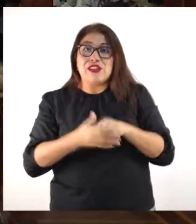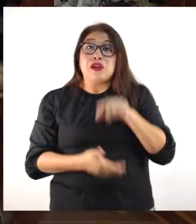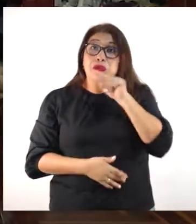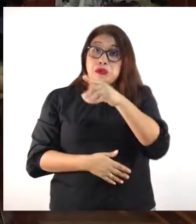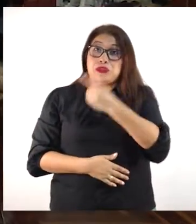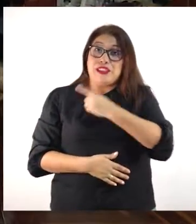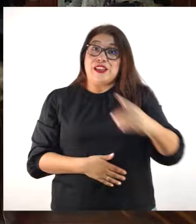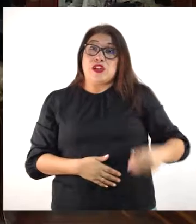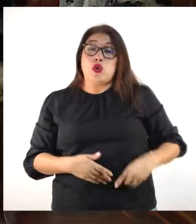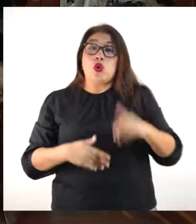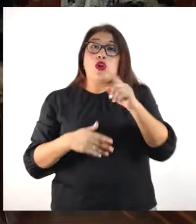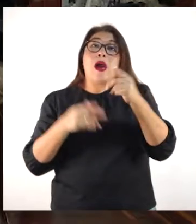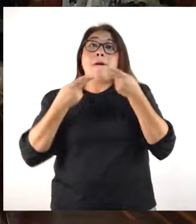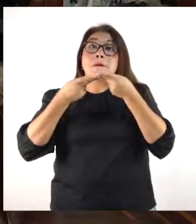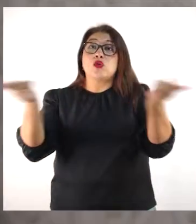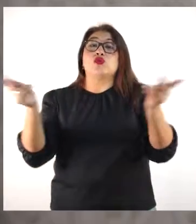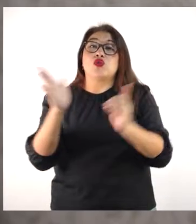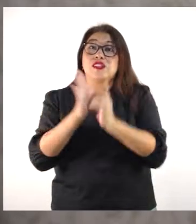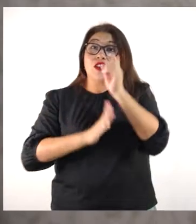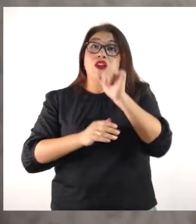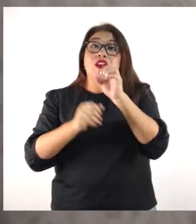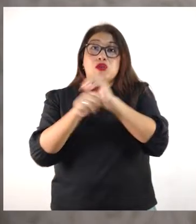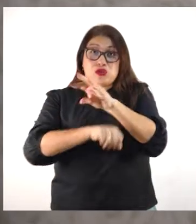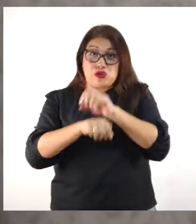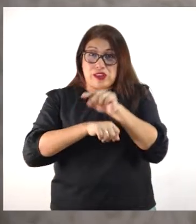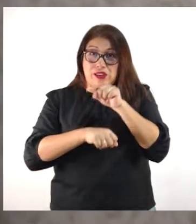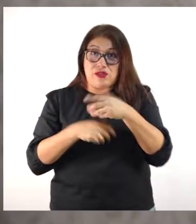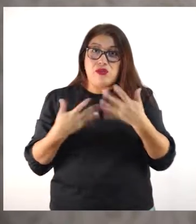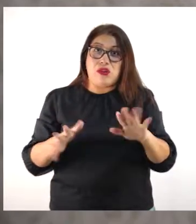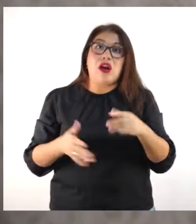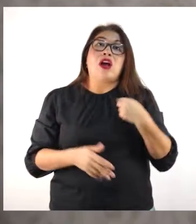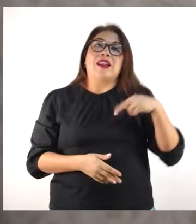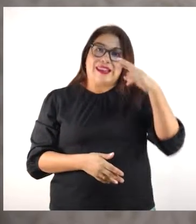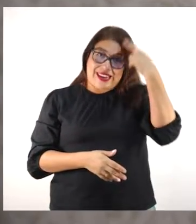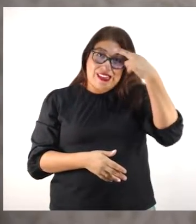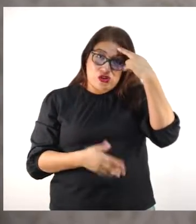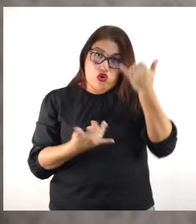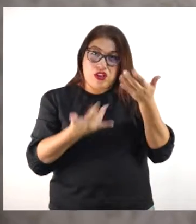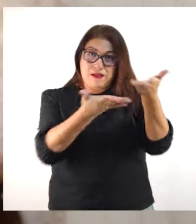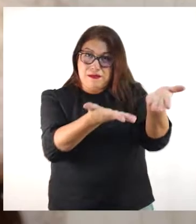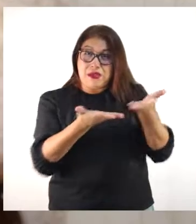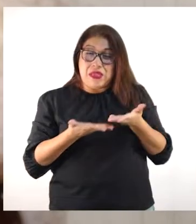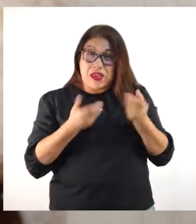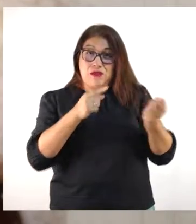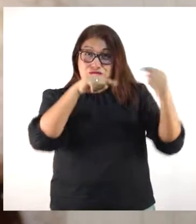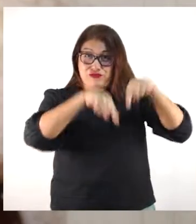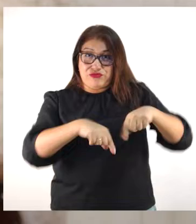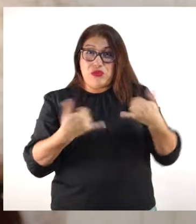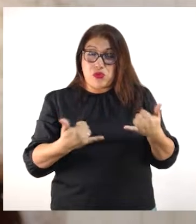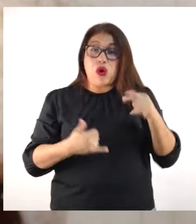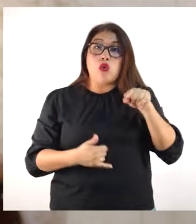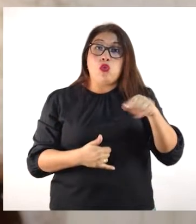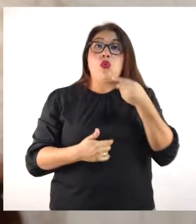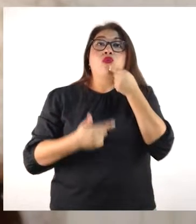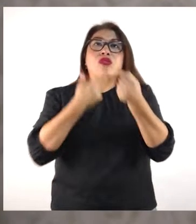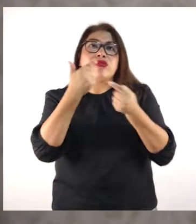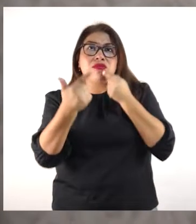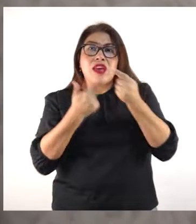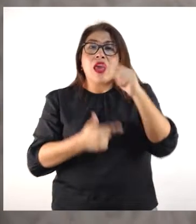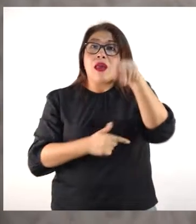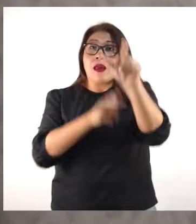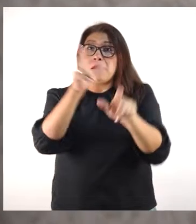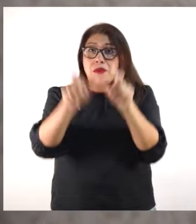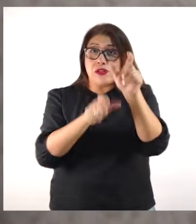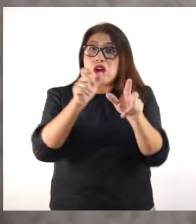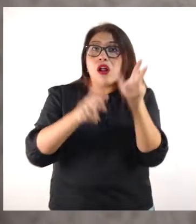usted, directora de promoción y desarrollo del Consejo, es que la hemos invitado justamente para que nuestro público se